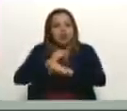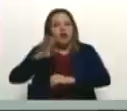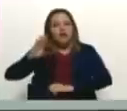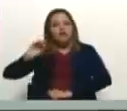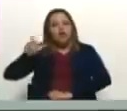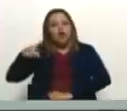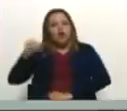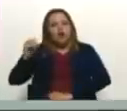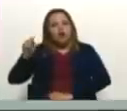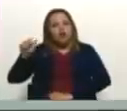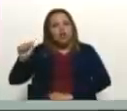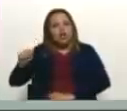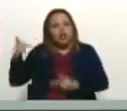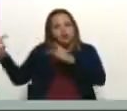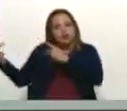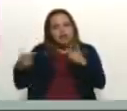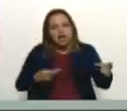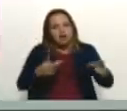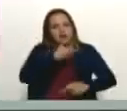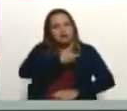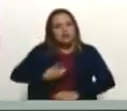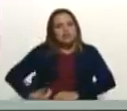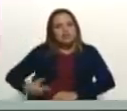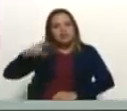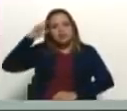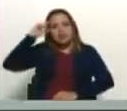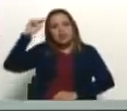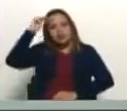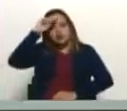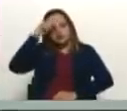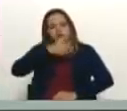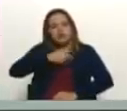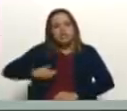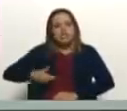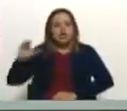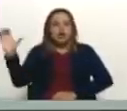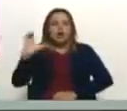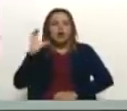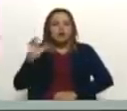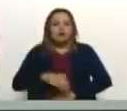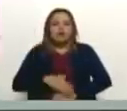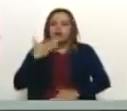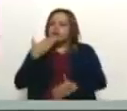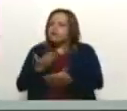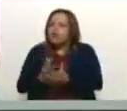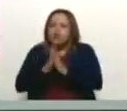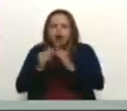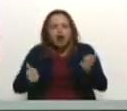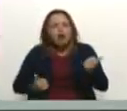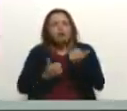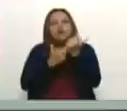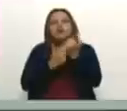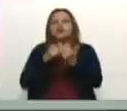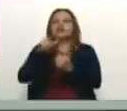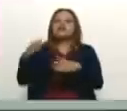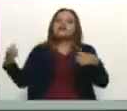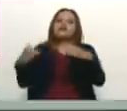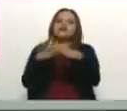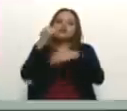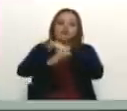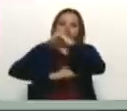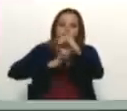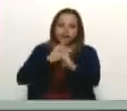convocada por el presidente Gustavo Petro. Pido todo el apoyo para esa conferencia internacional